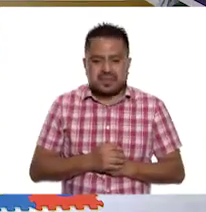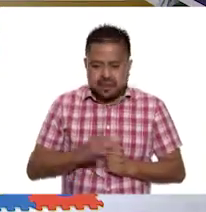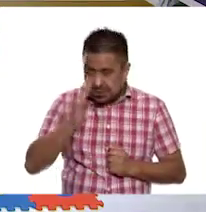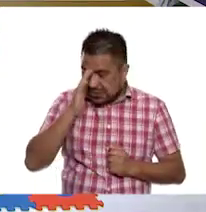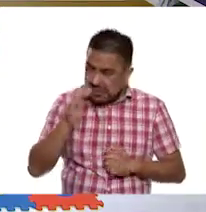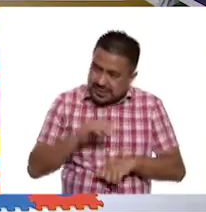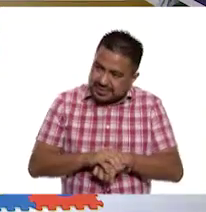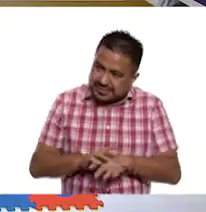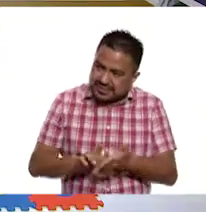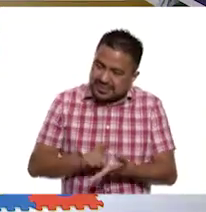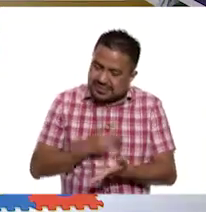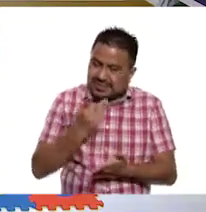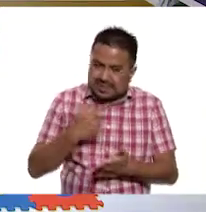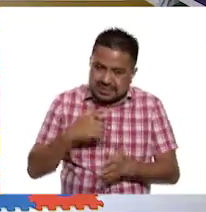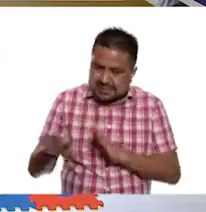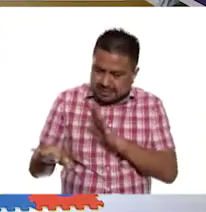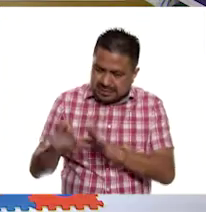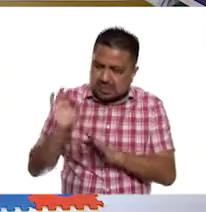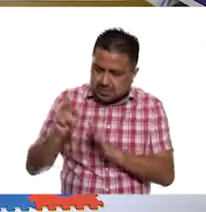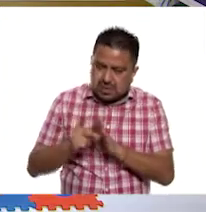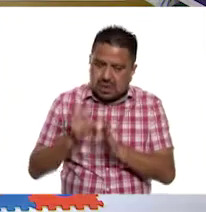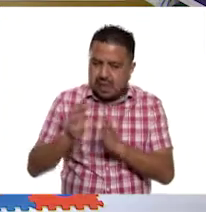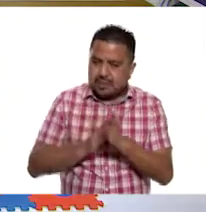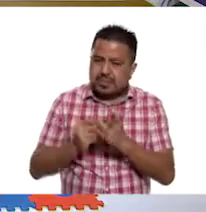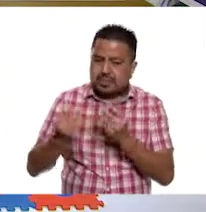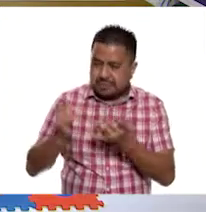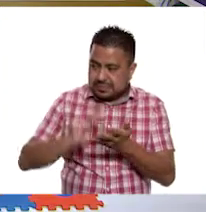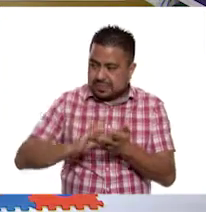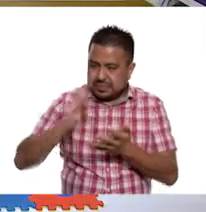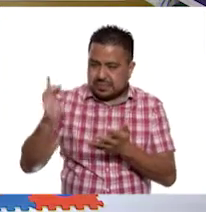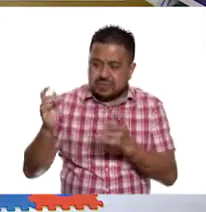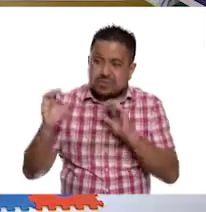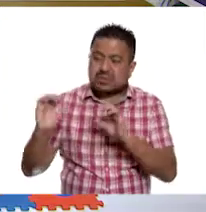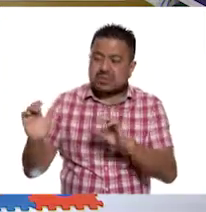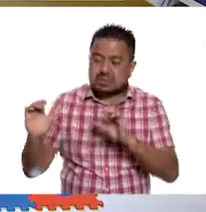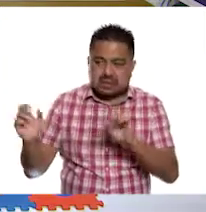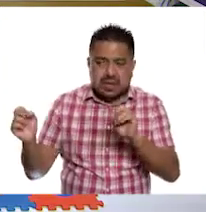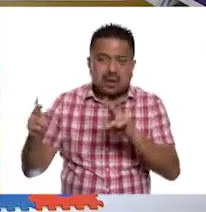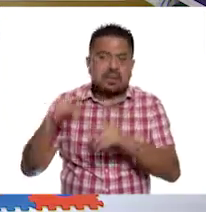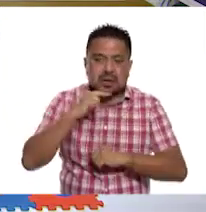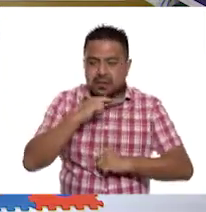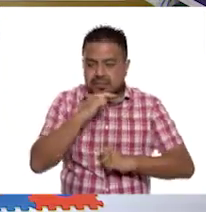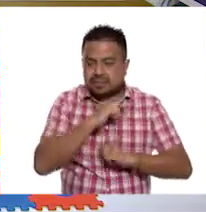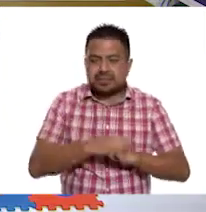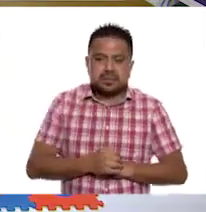amiguito, de nuevo. Voy a tomar el mensaje otra vez. Muchas gracias, ¿eh? Cuídate. Hasta pronto.